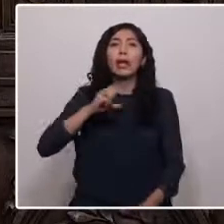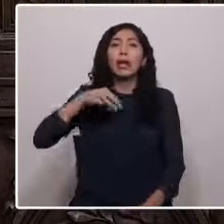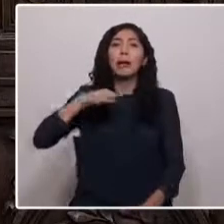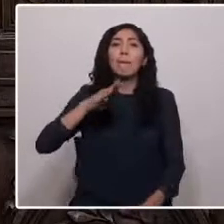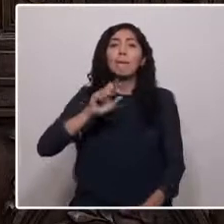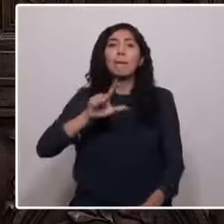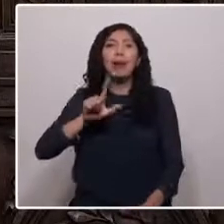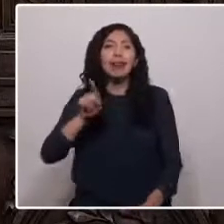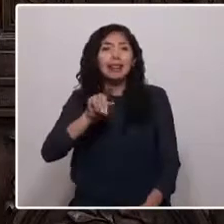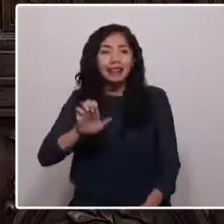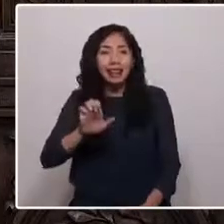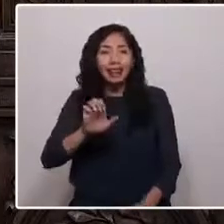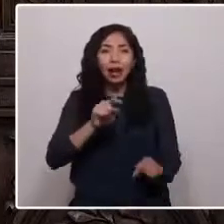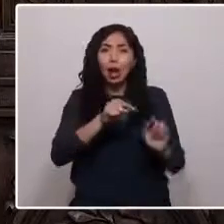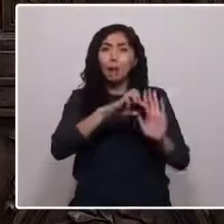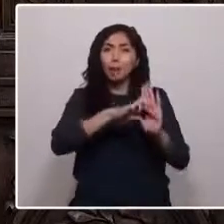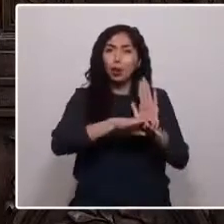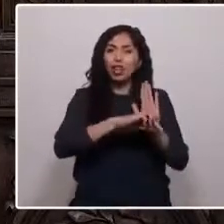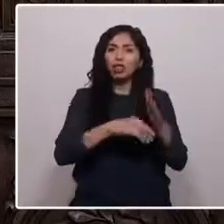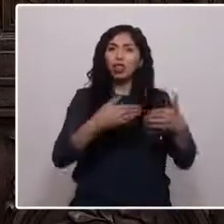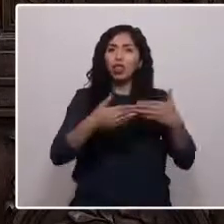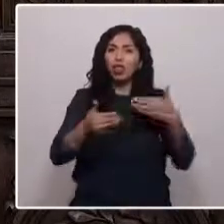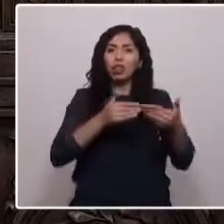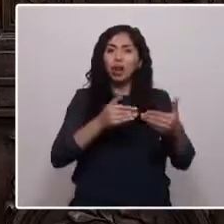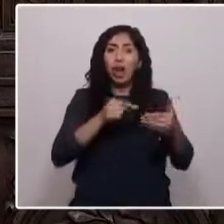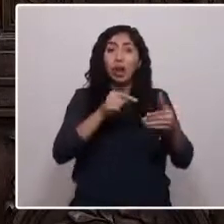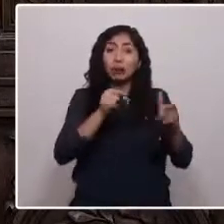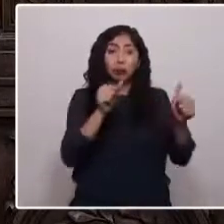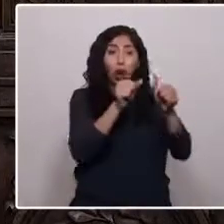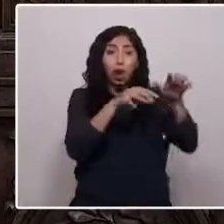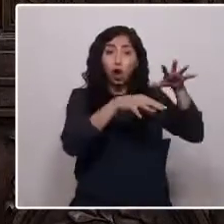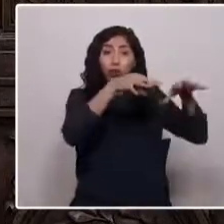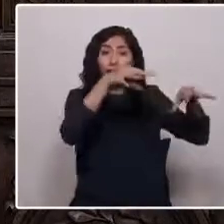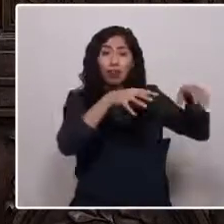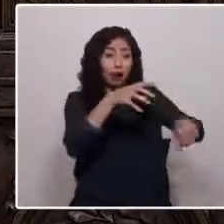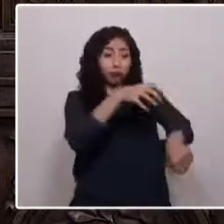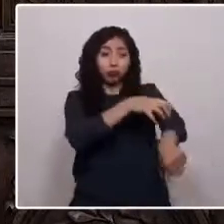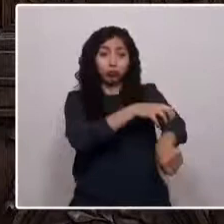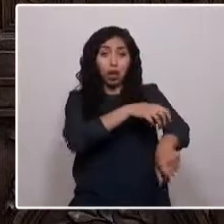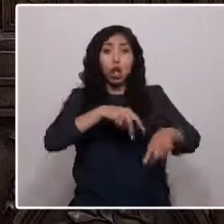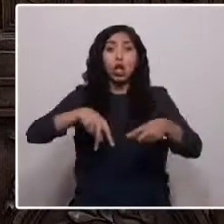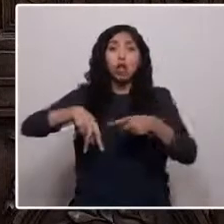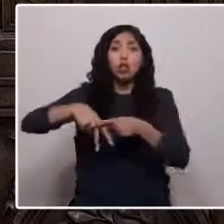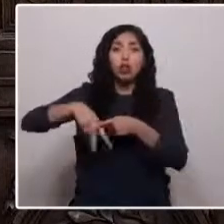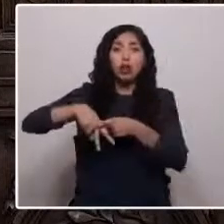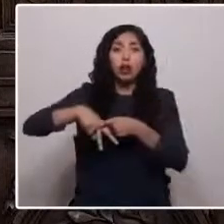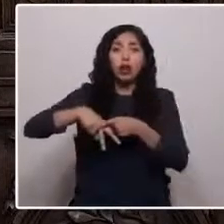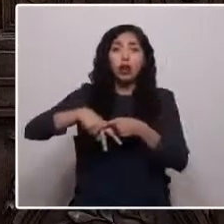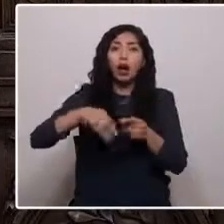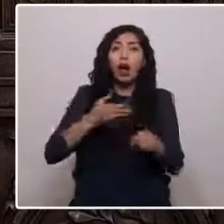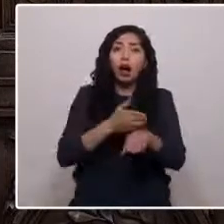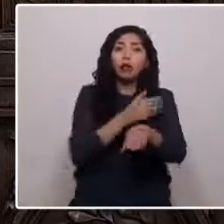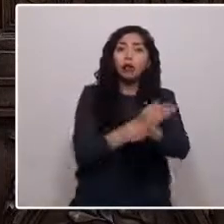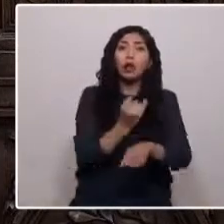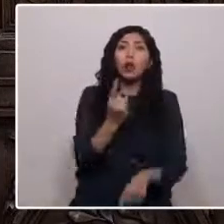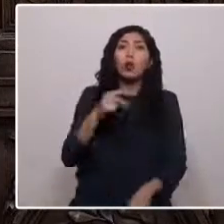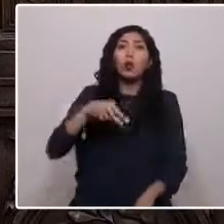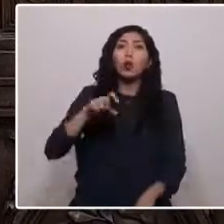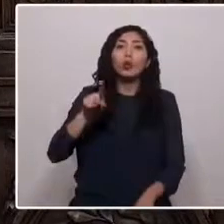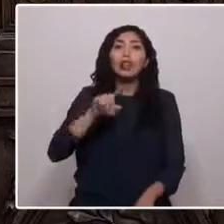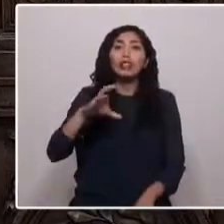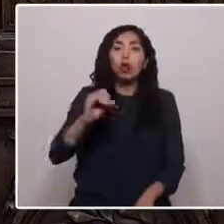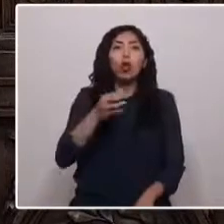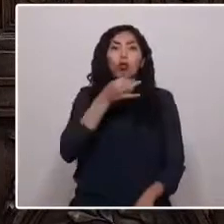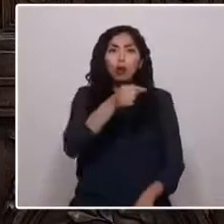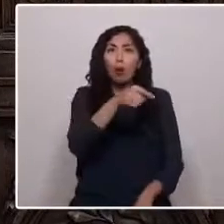Proyecto que busca emplazarse en el corazón de la cordillera de Ñuble, declarada por la Unesco como Reserva de la Biósfera, inundando